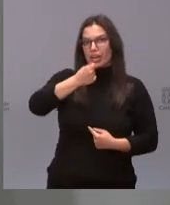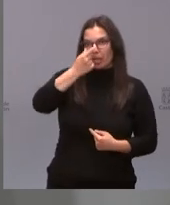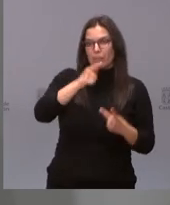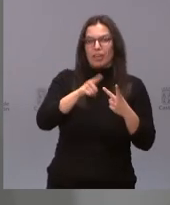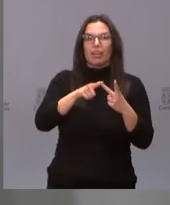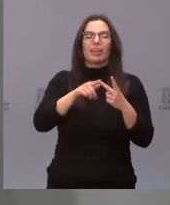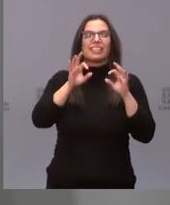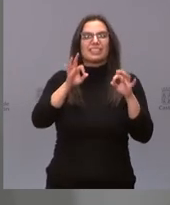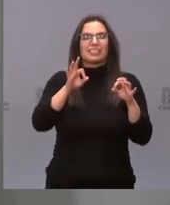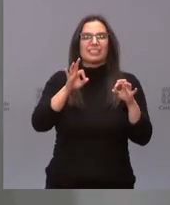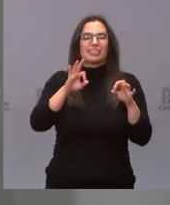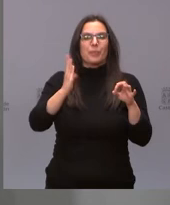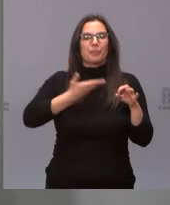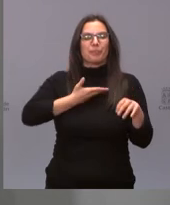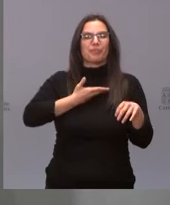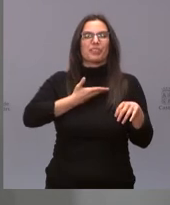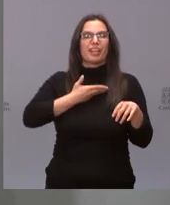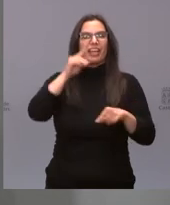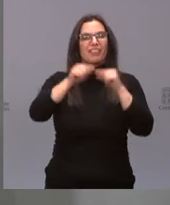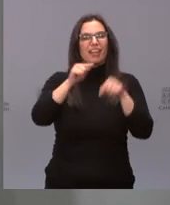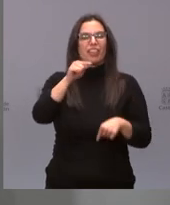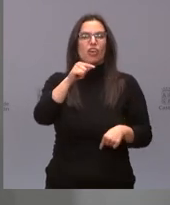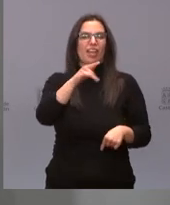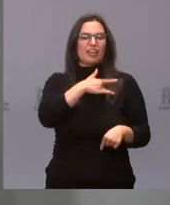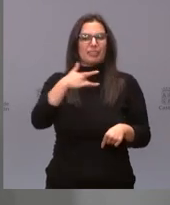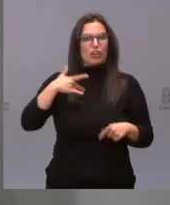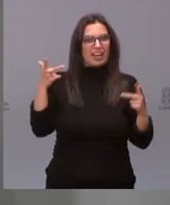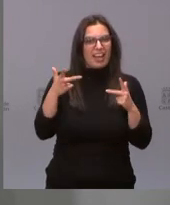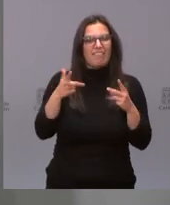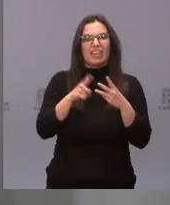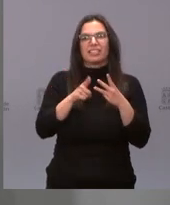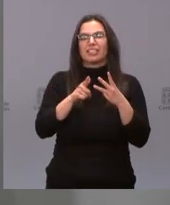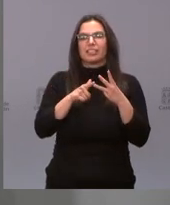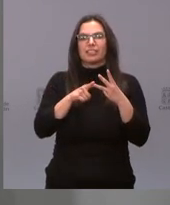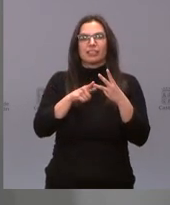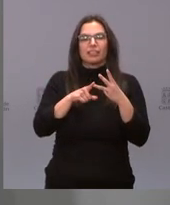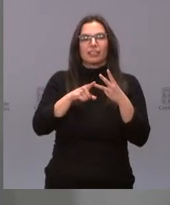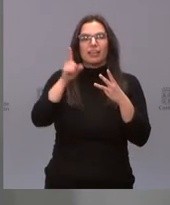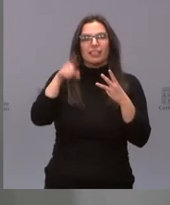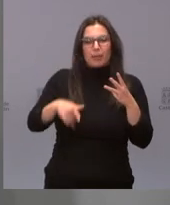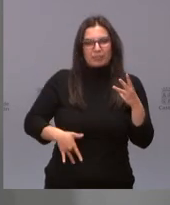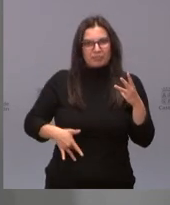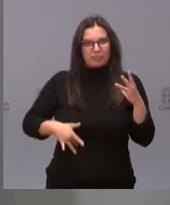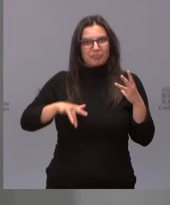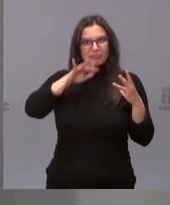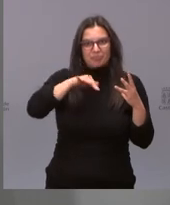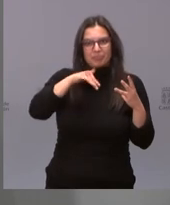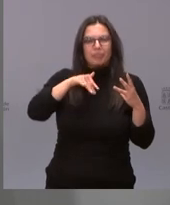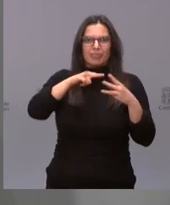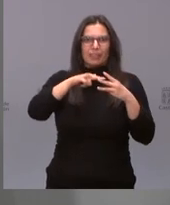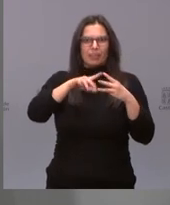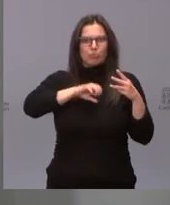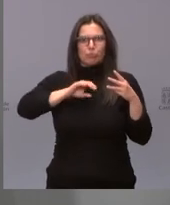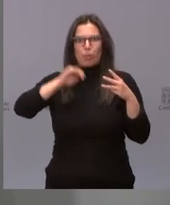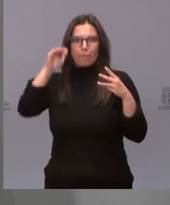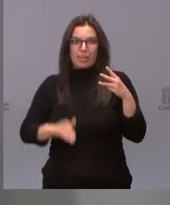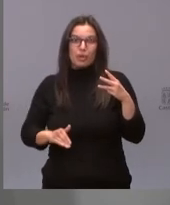las infecciones respiratorias agudas, las gastrointestinales han bajado mucho. Entonces, ¿eso